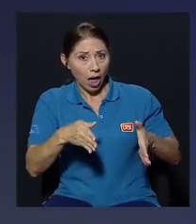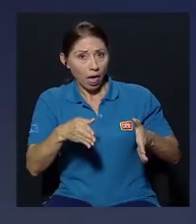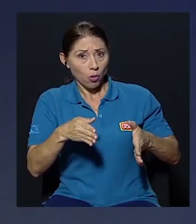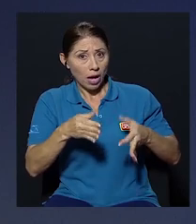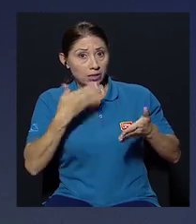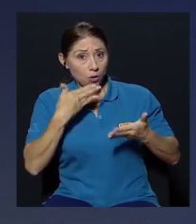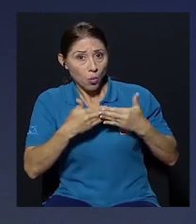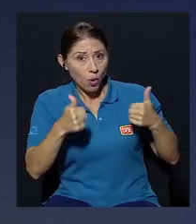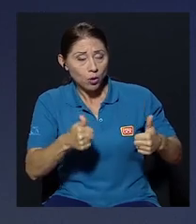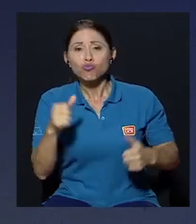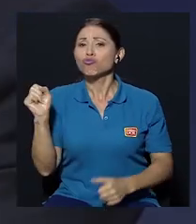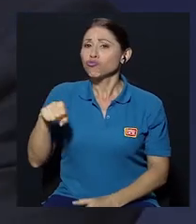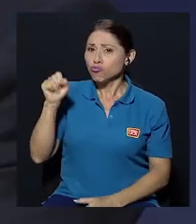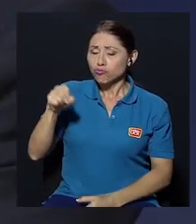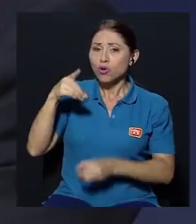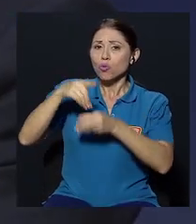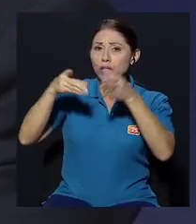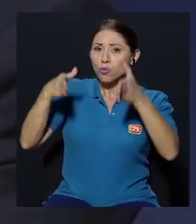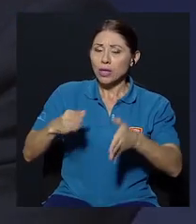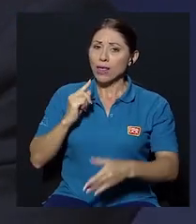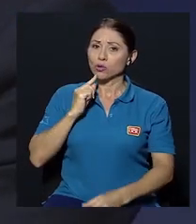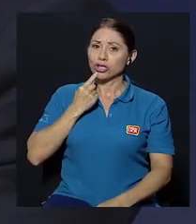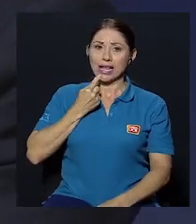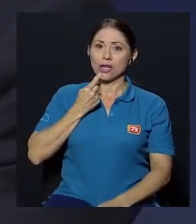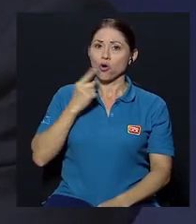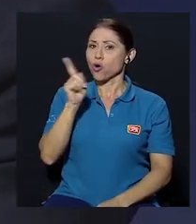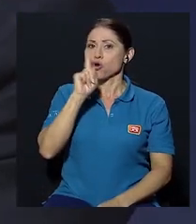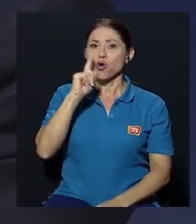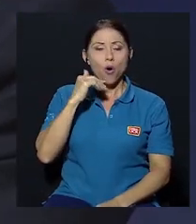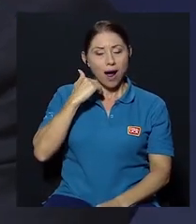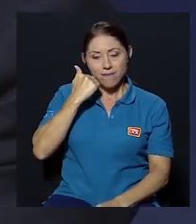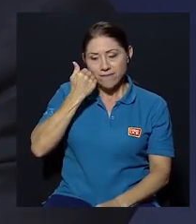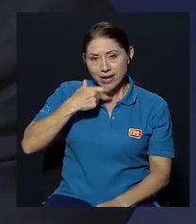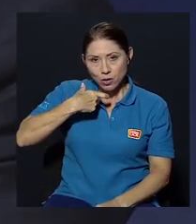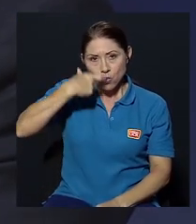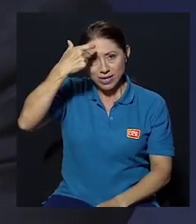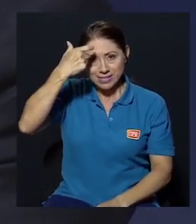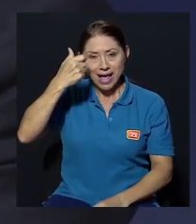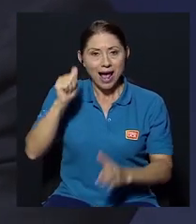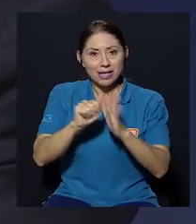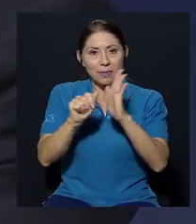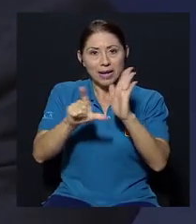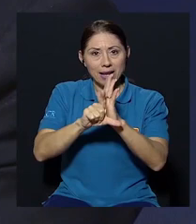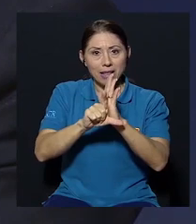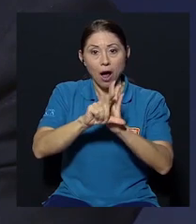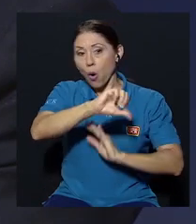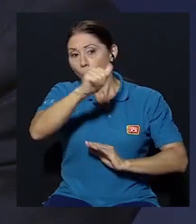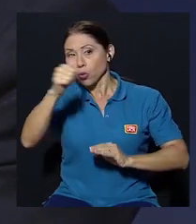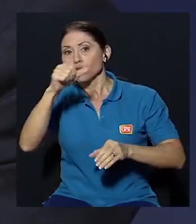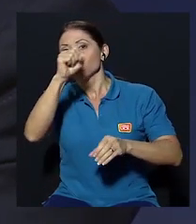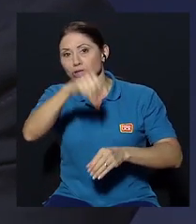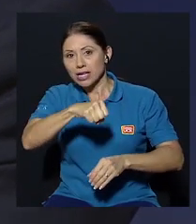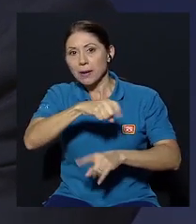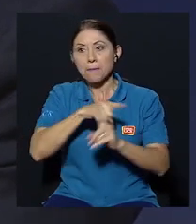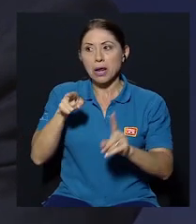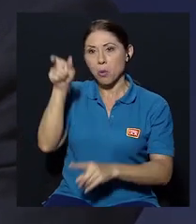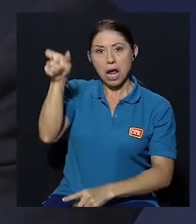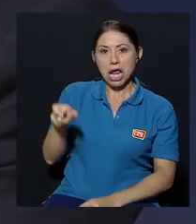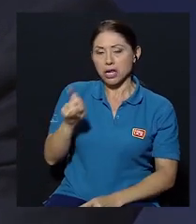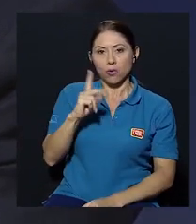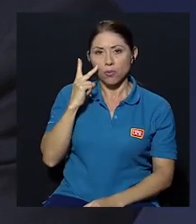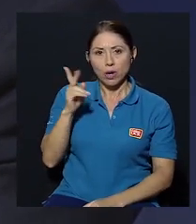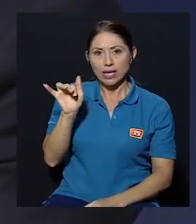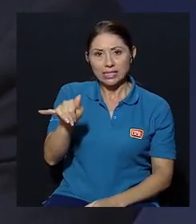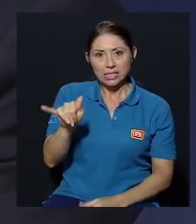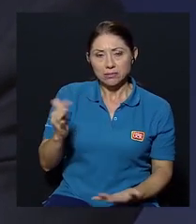buen diputado para usted don Martín si un diputado serio un diputado que no avergüenza a la asamblea legislativa porque hay diputados que si